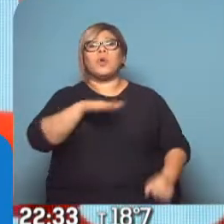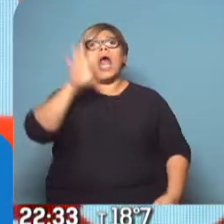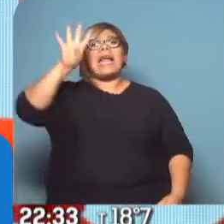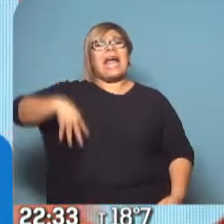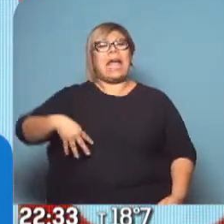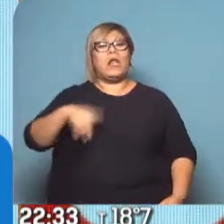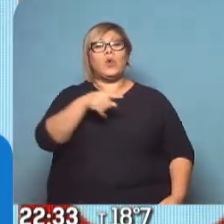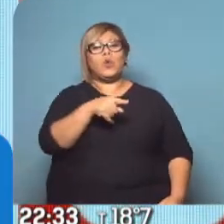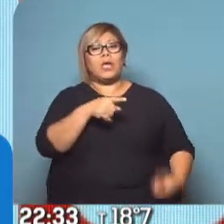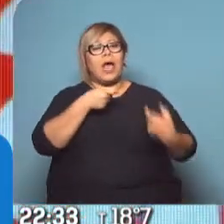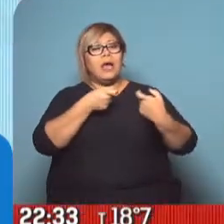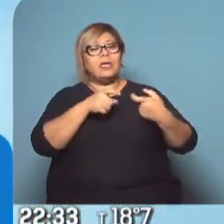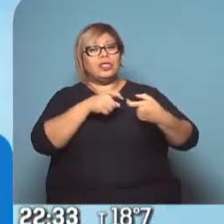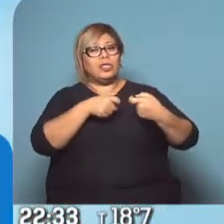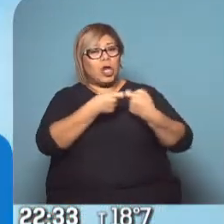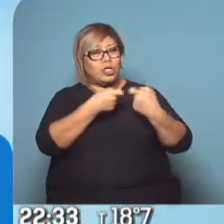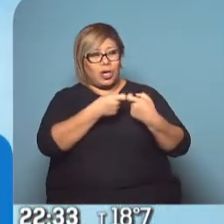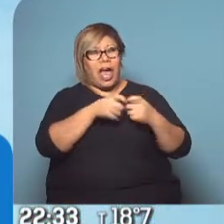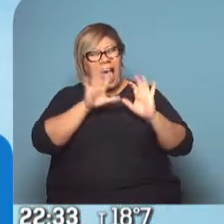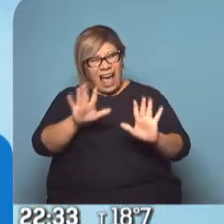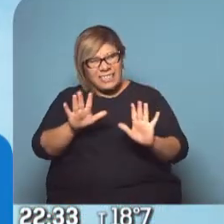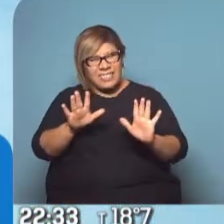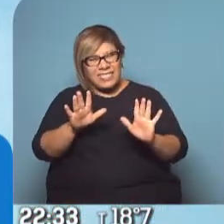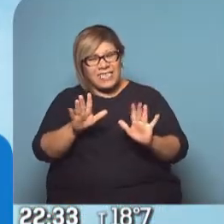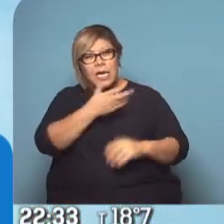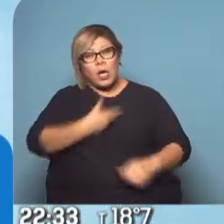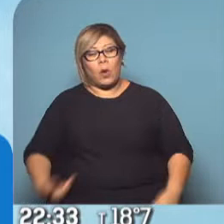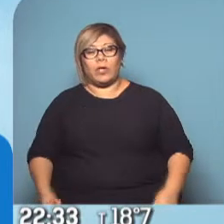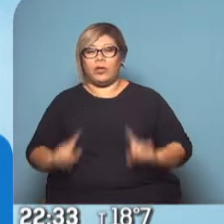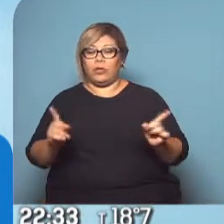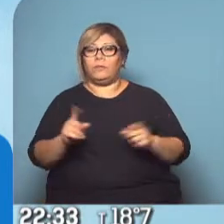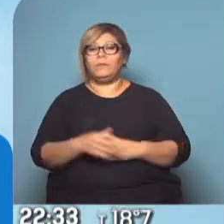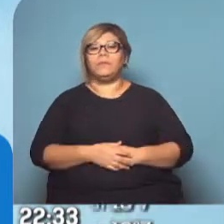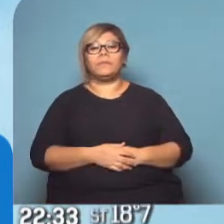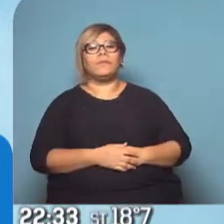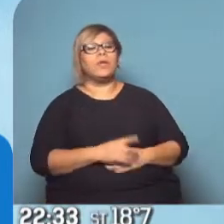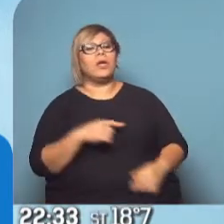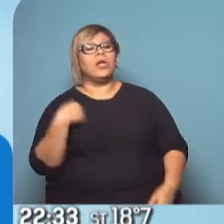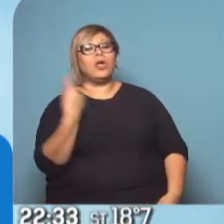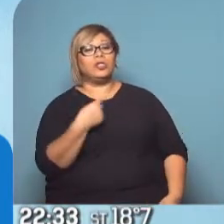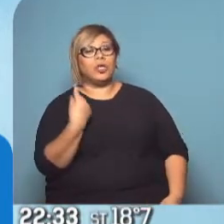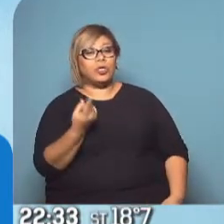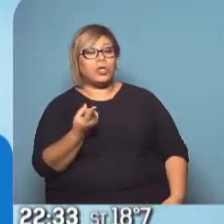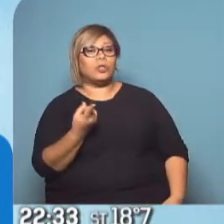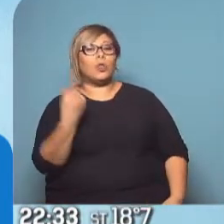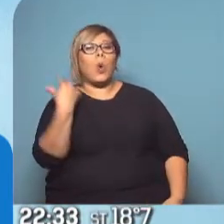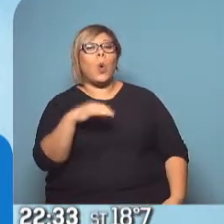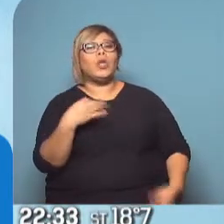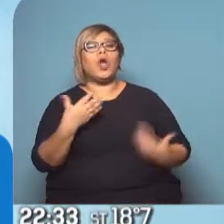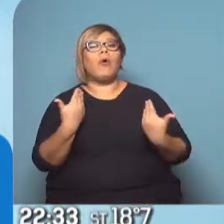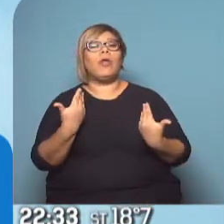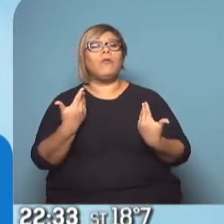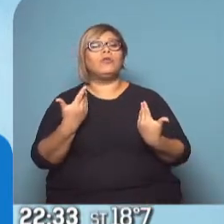no puede pretender gobernar con ciudadanos. Somos la gran alternativa a Sánchez, somos los únicos que podemos ponerle freno